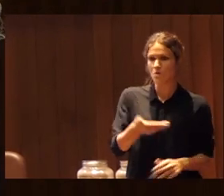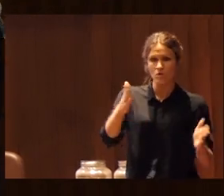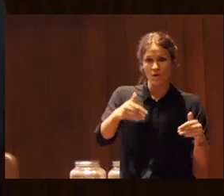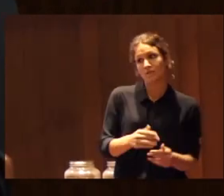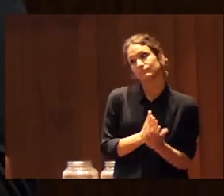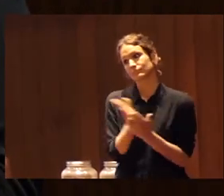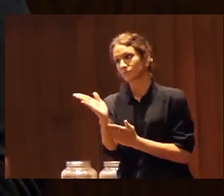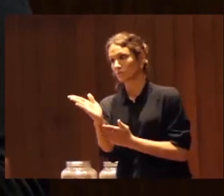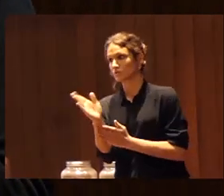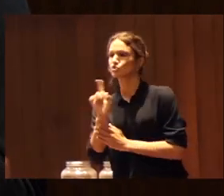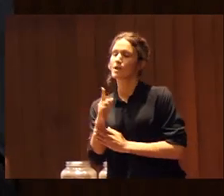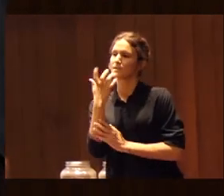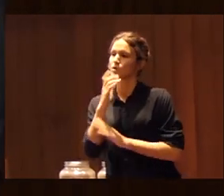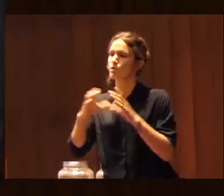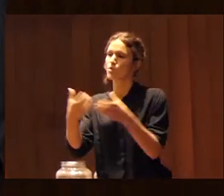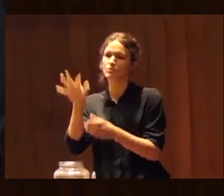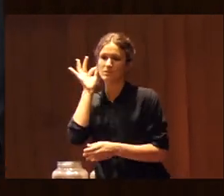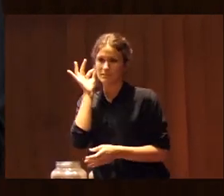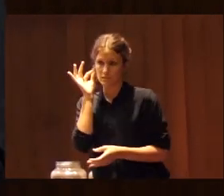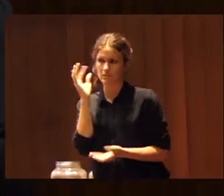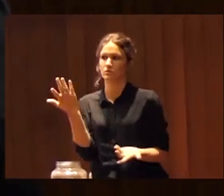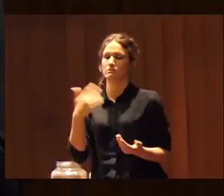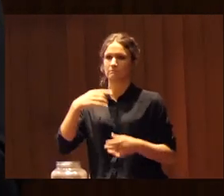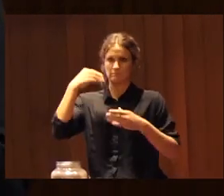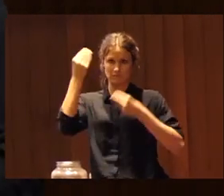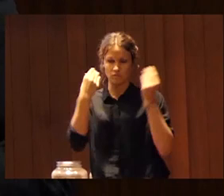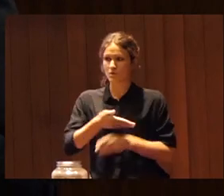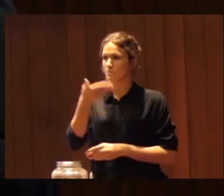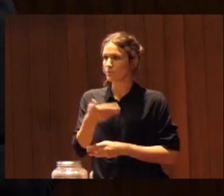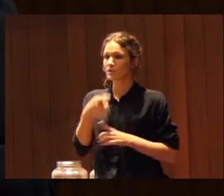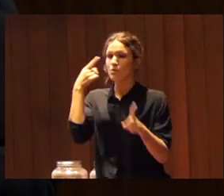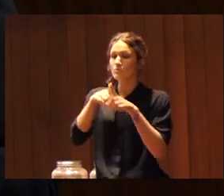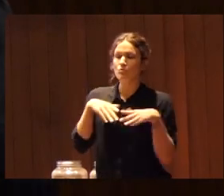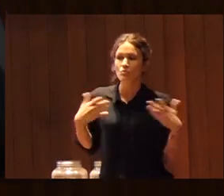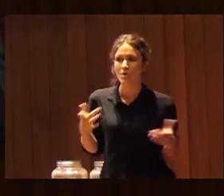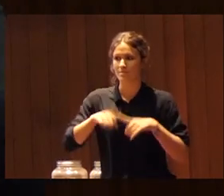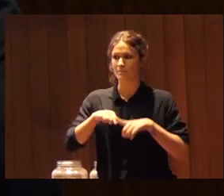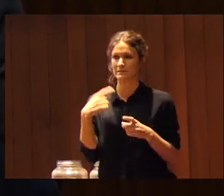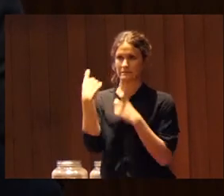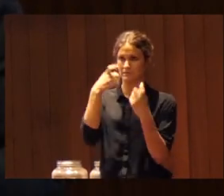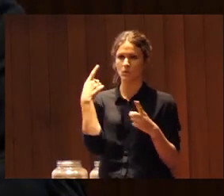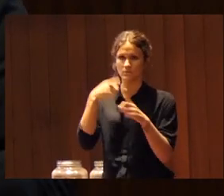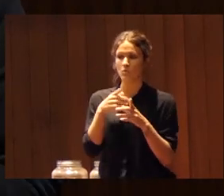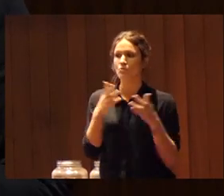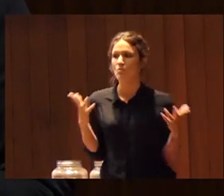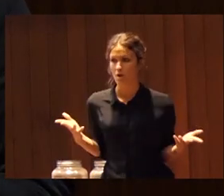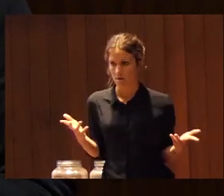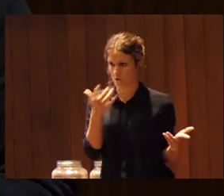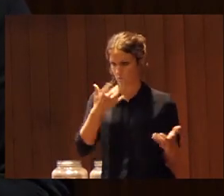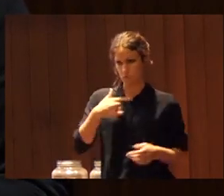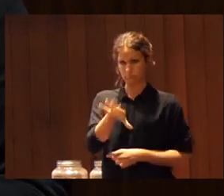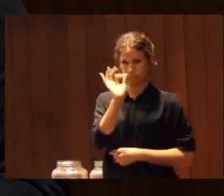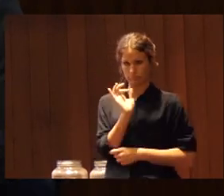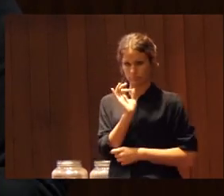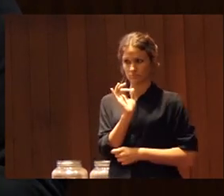pues solo chicas entonces creo que es importante depende del objetivo siempre hay que preguntarse con qué objetivo cuando tomo una decisión